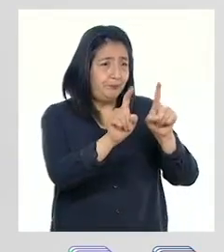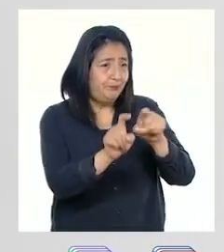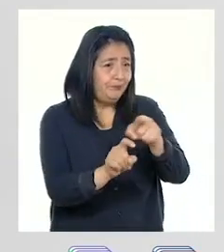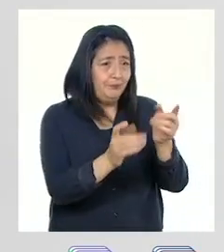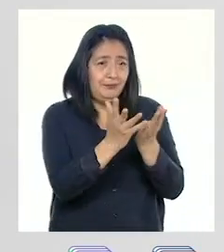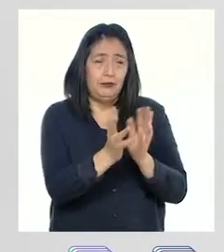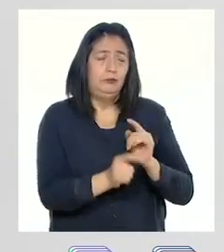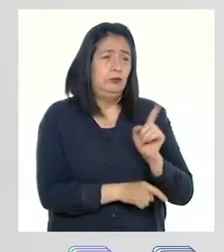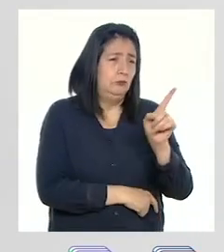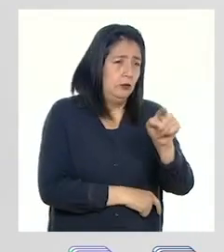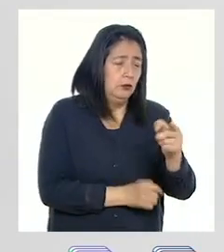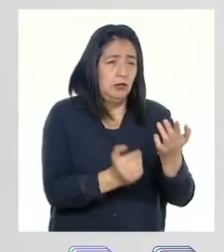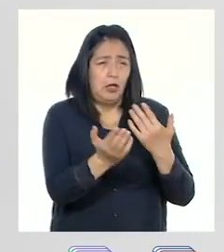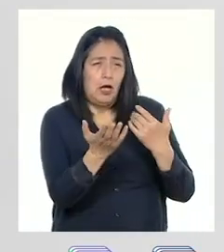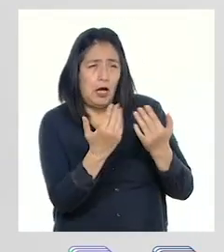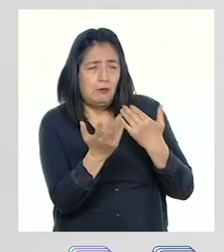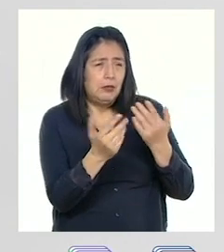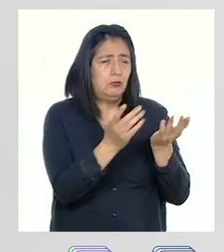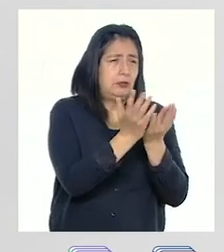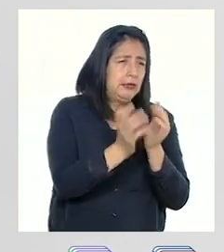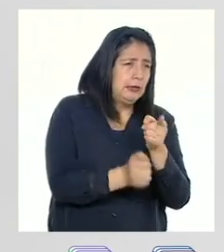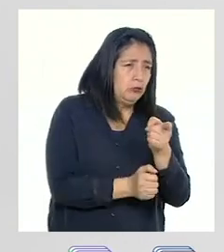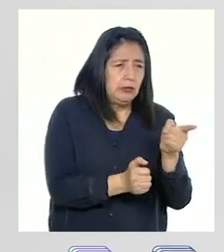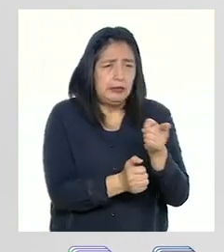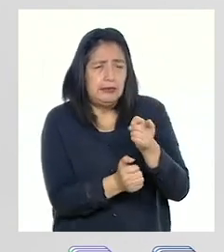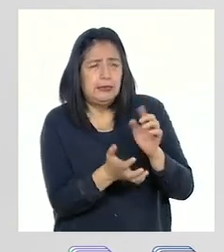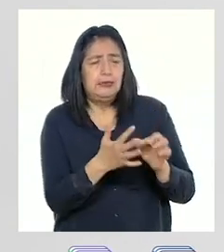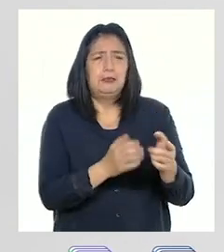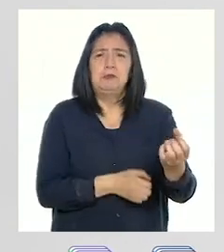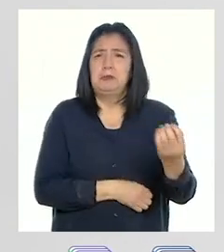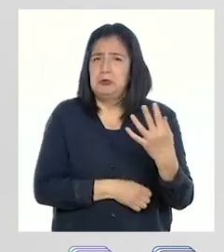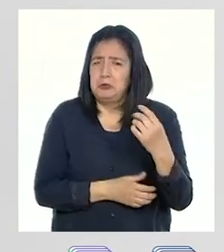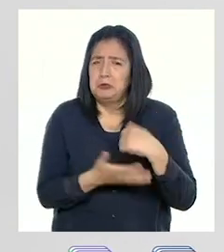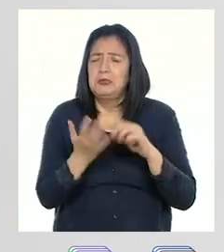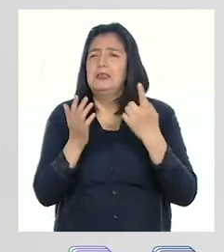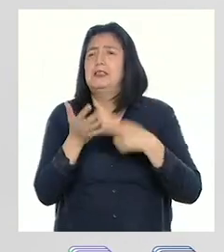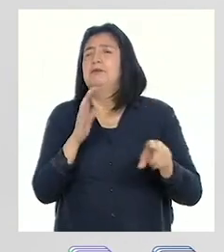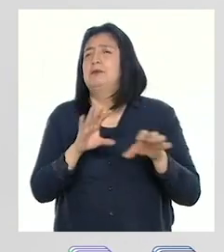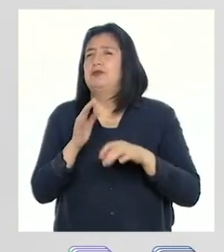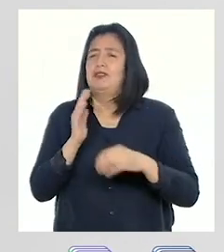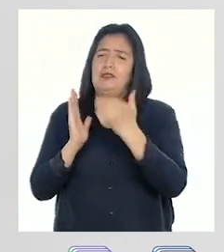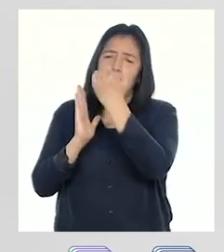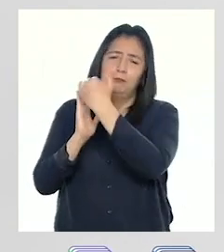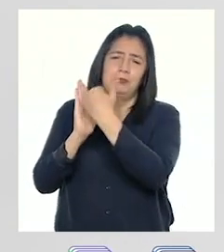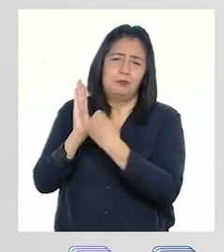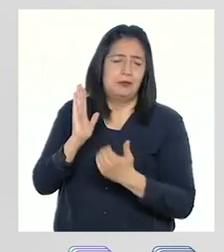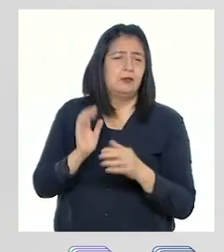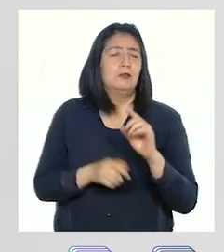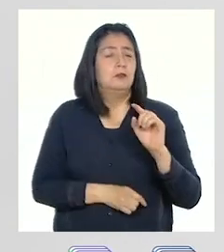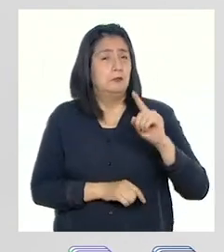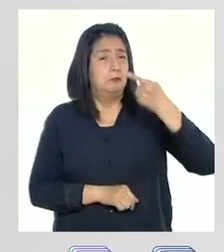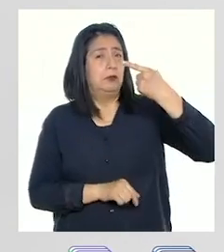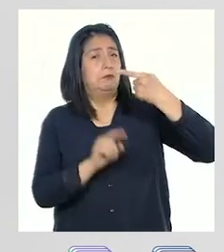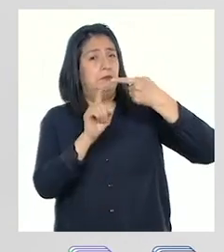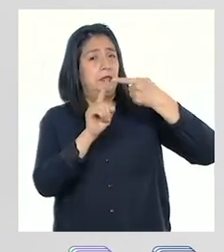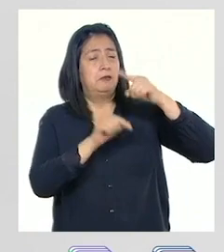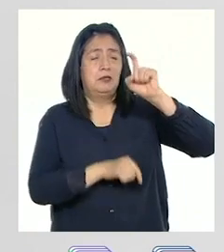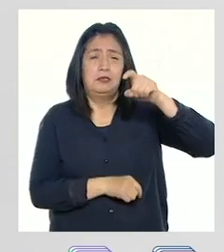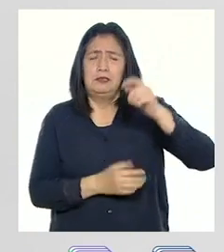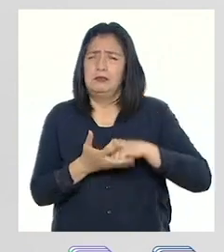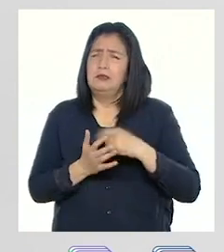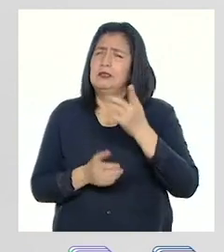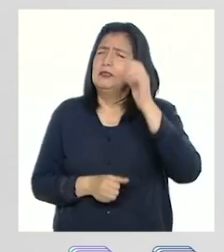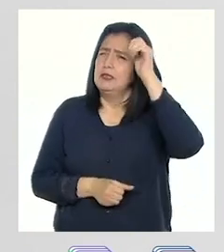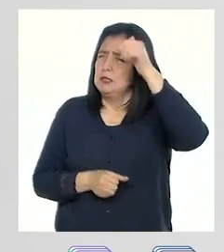estudiantes y conversando con ellas y ellos, determinamos las actividades. Lo primero que necesitábamos